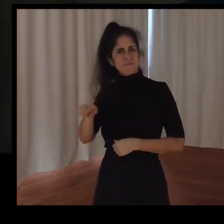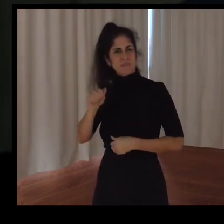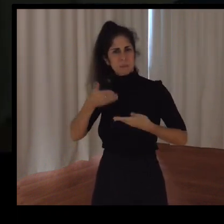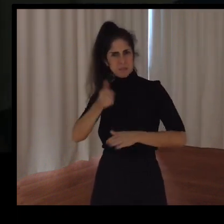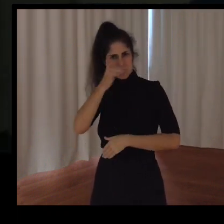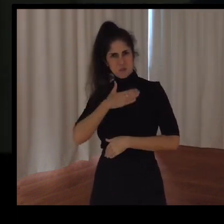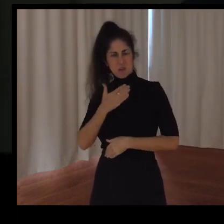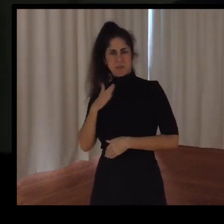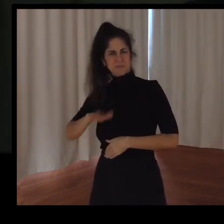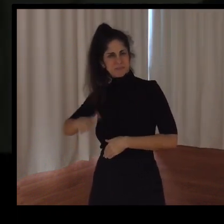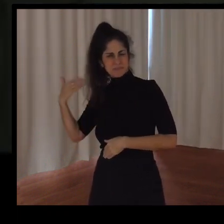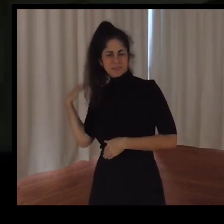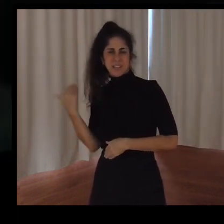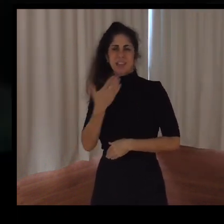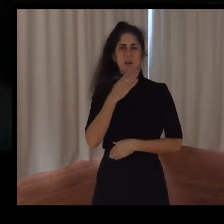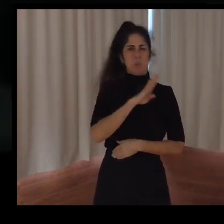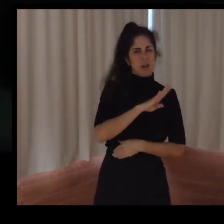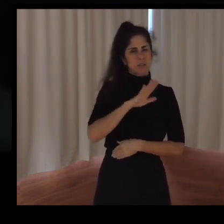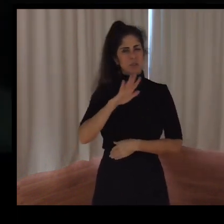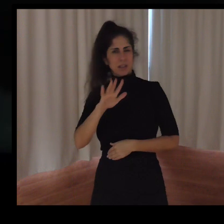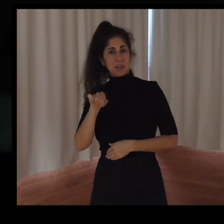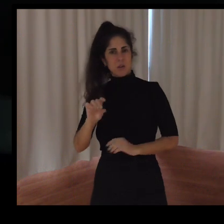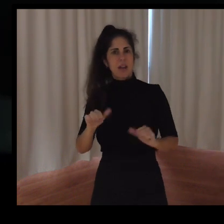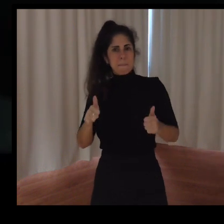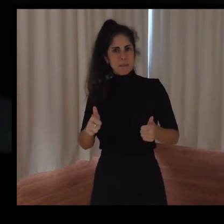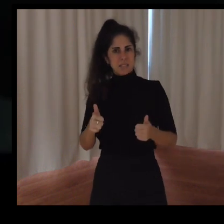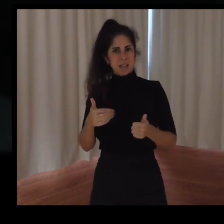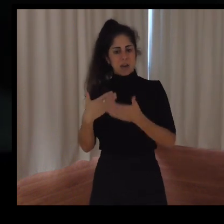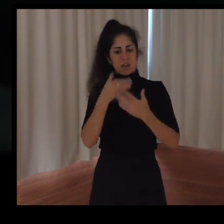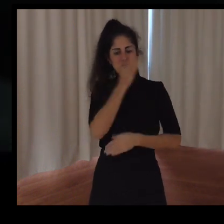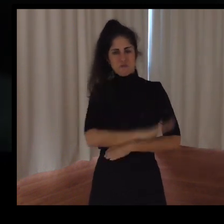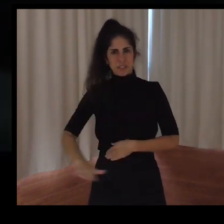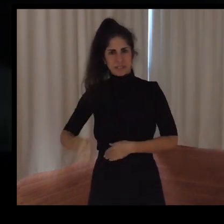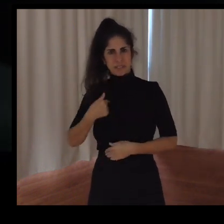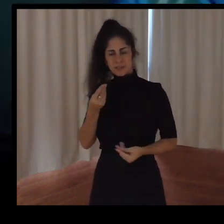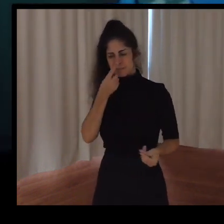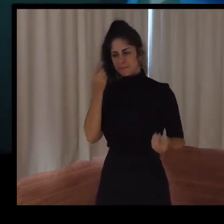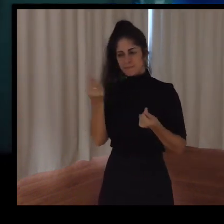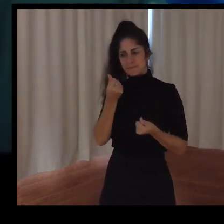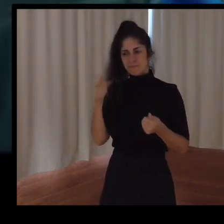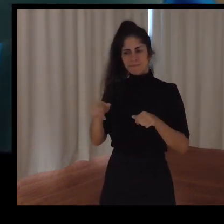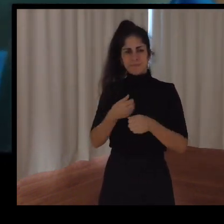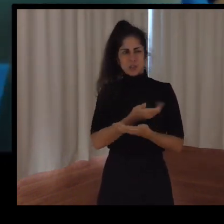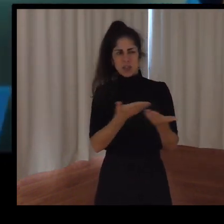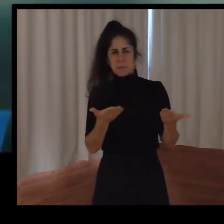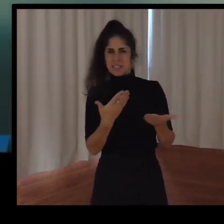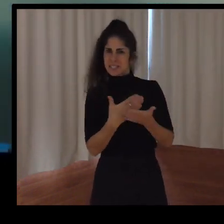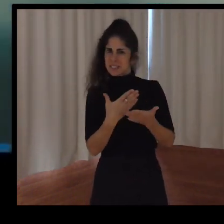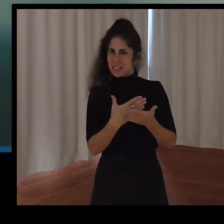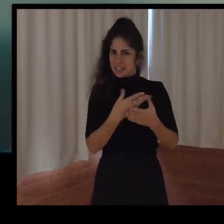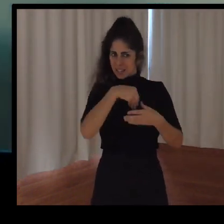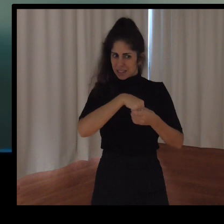ya empezó en infantil. Yo decía, bueno, a este niño le pasa algo. No iba al ritmo de los demás niños, en clase sobre todo.